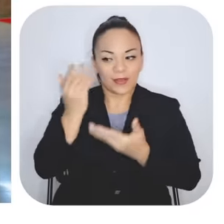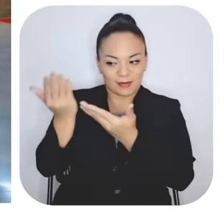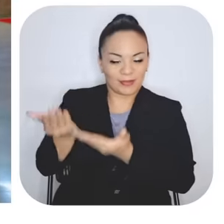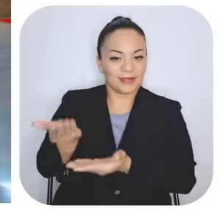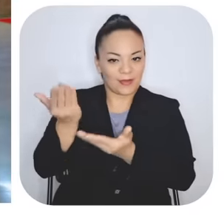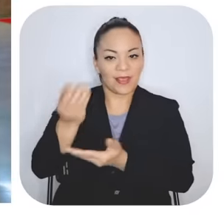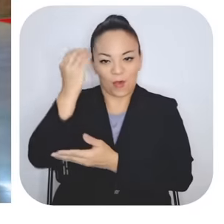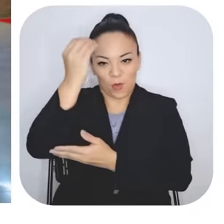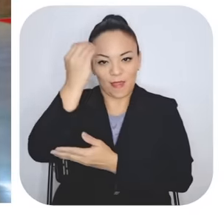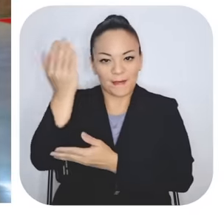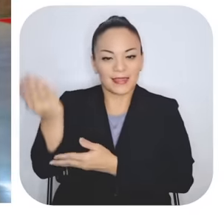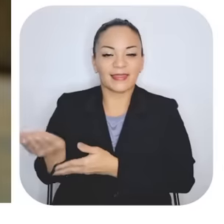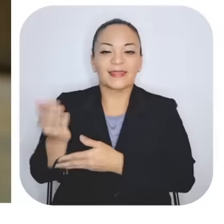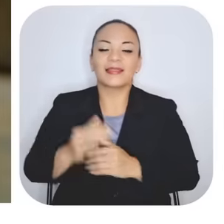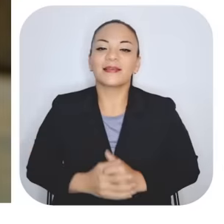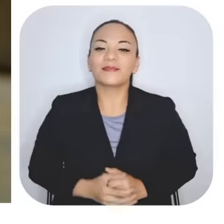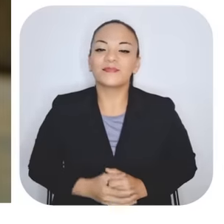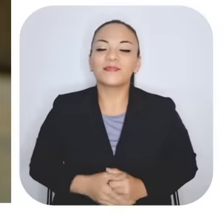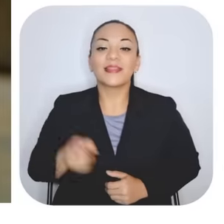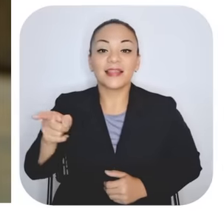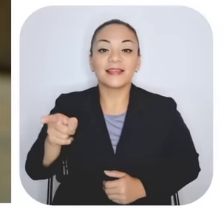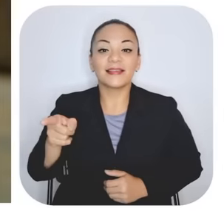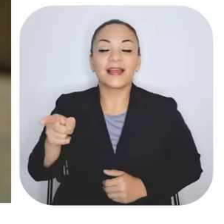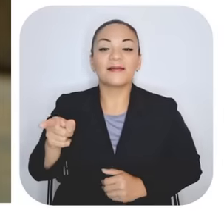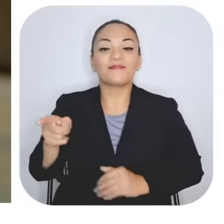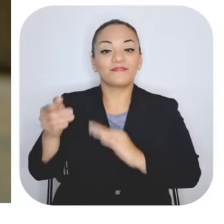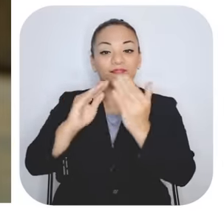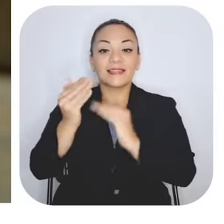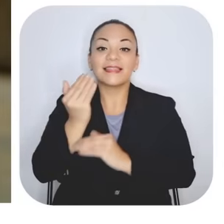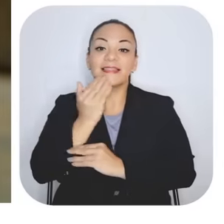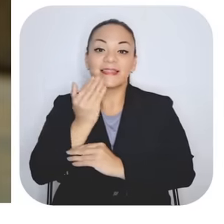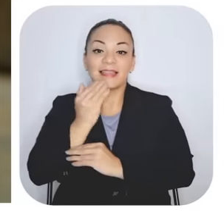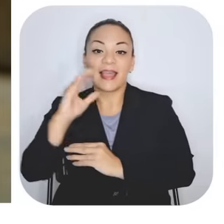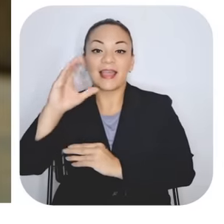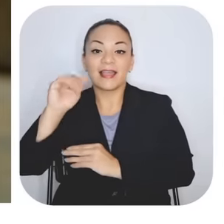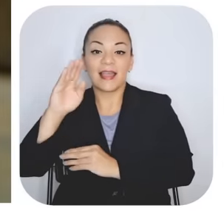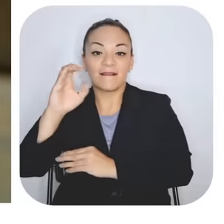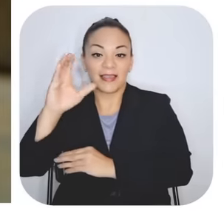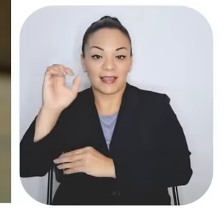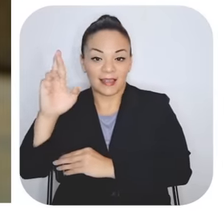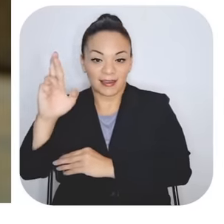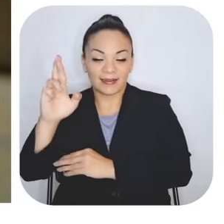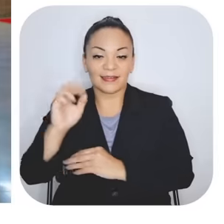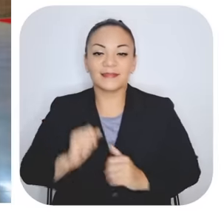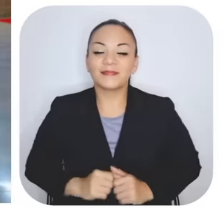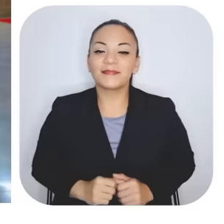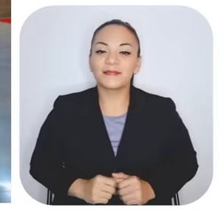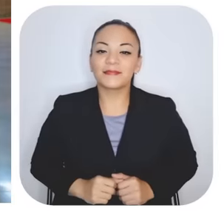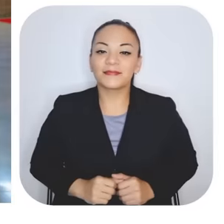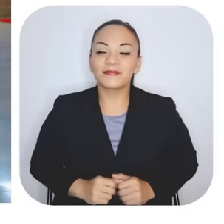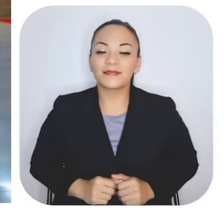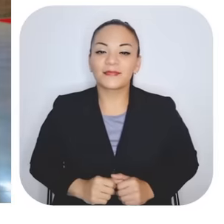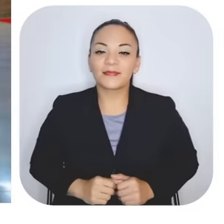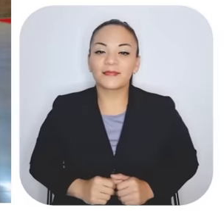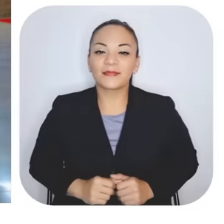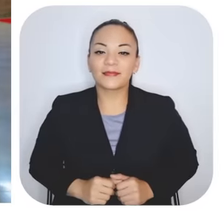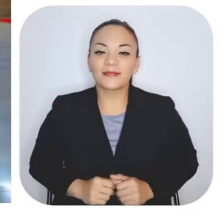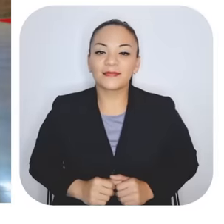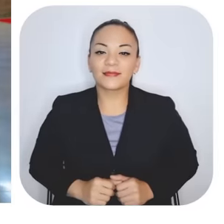obviamente, de origen indígena, Cabeca en particular, que ha llevado